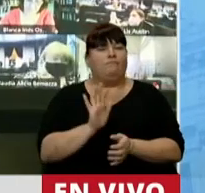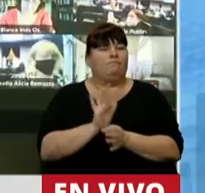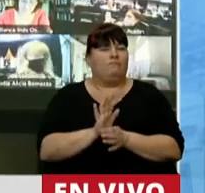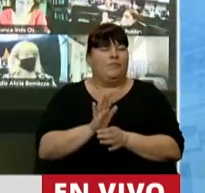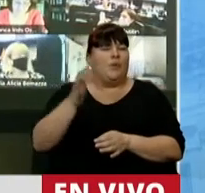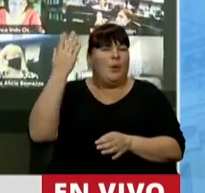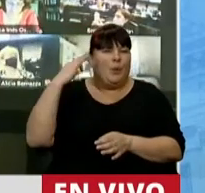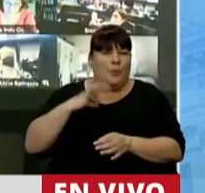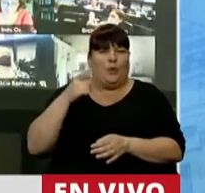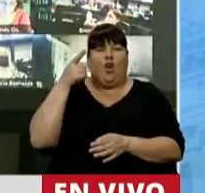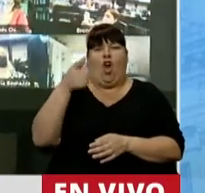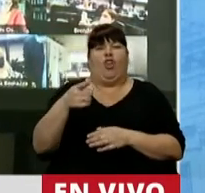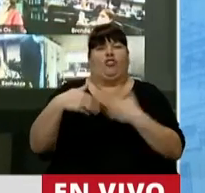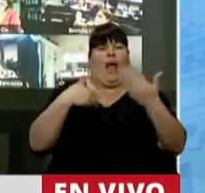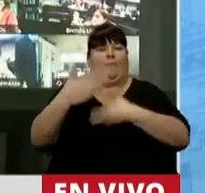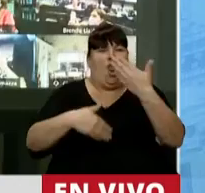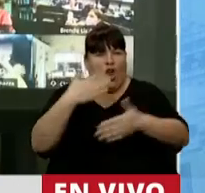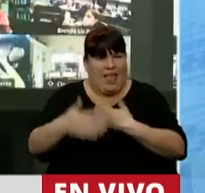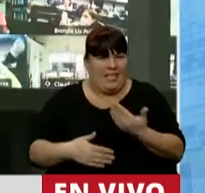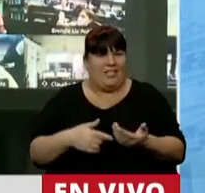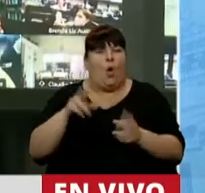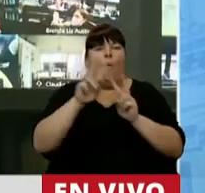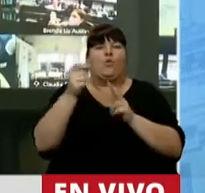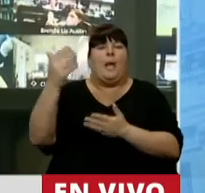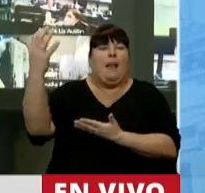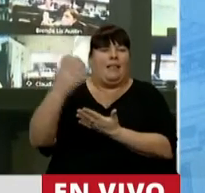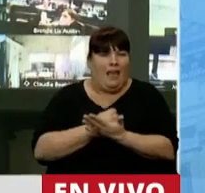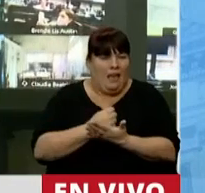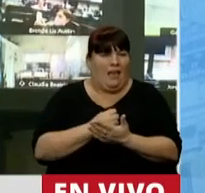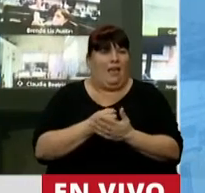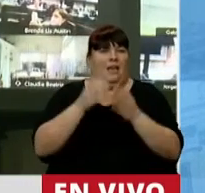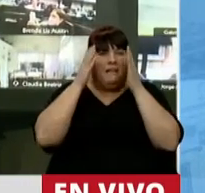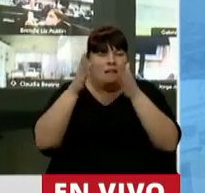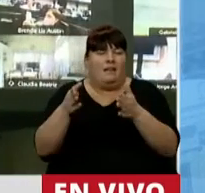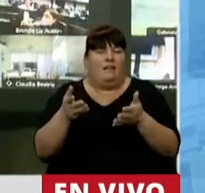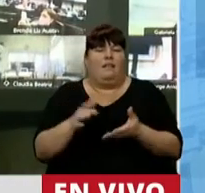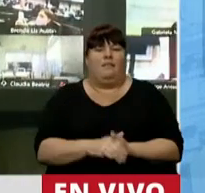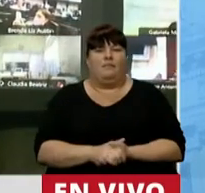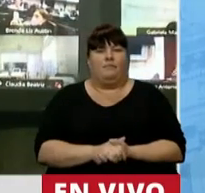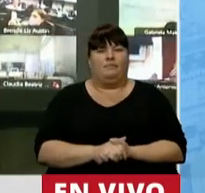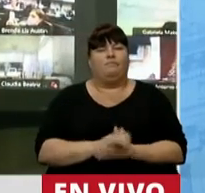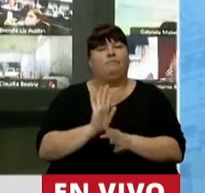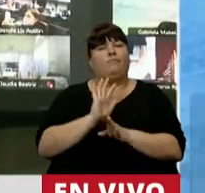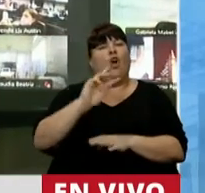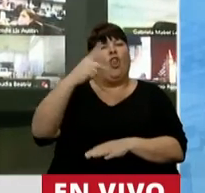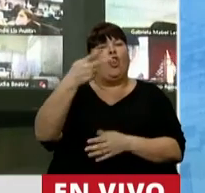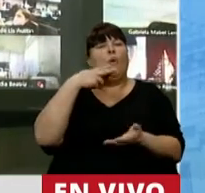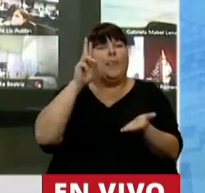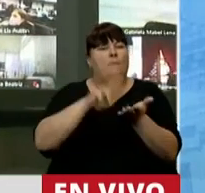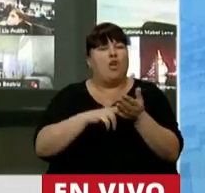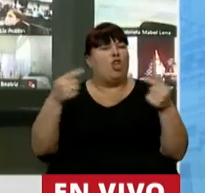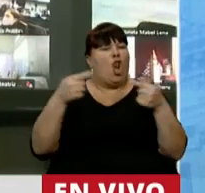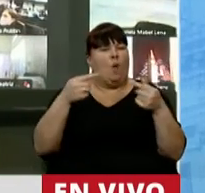arcaica, antiprogreso, descapitalizadora, centralista, una doble imposición